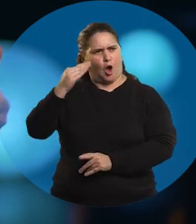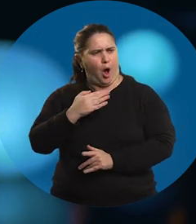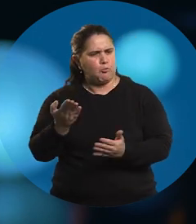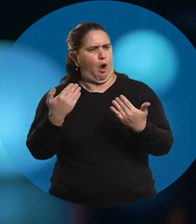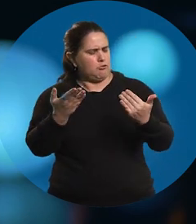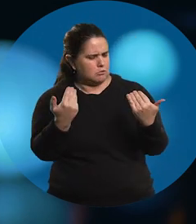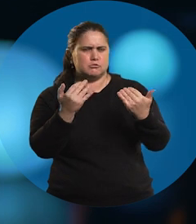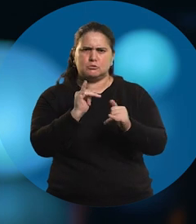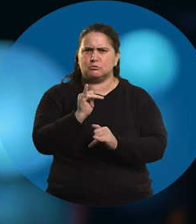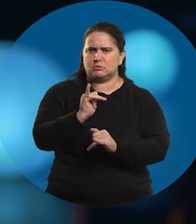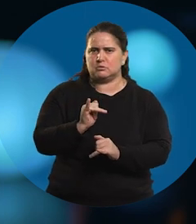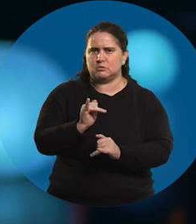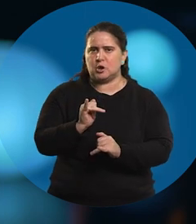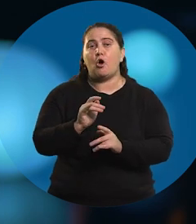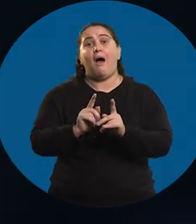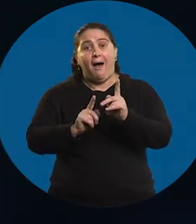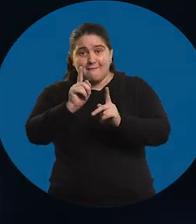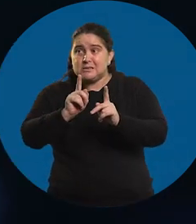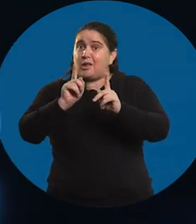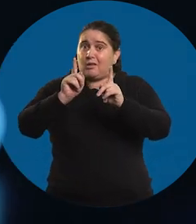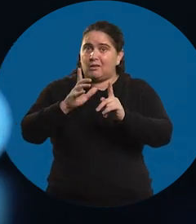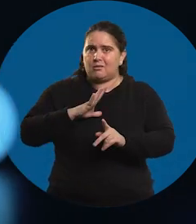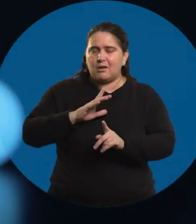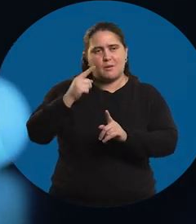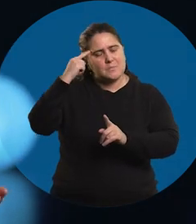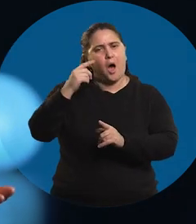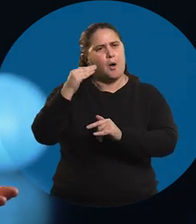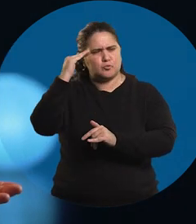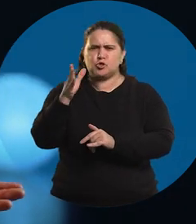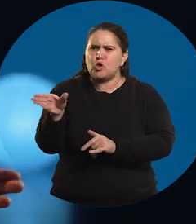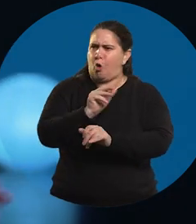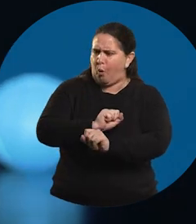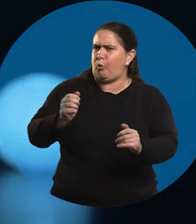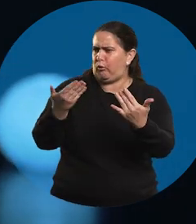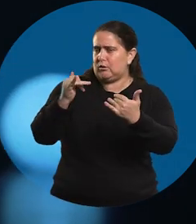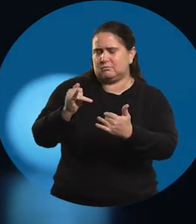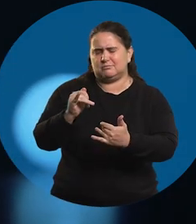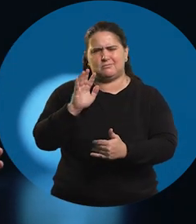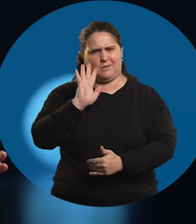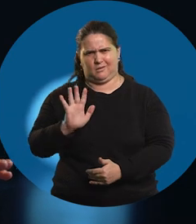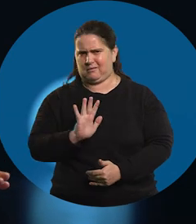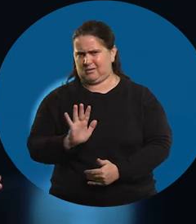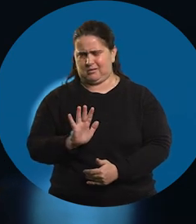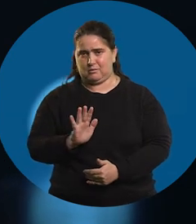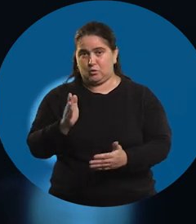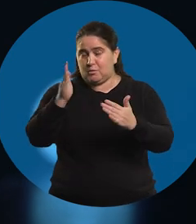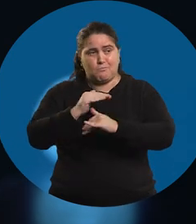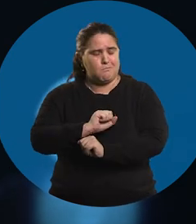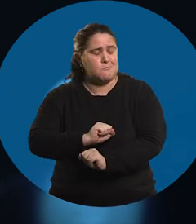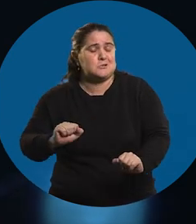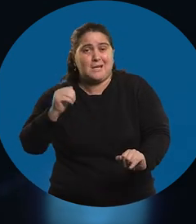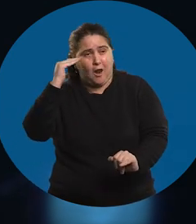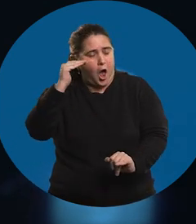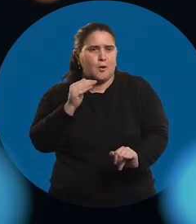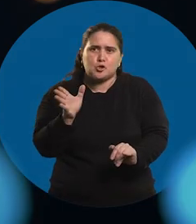Antes el profesor podía todo. O hay veces que se sigue pensando que el profesor puede todo, y es mentira. No